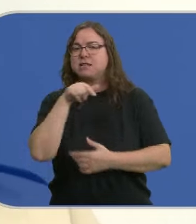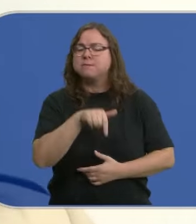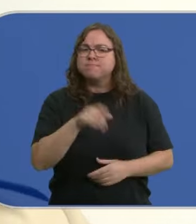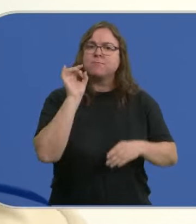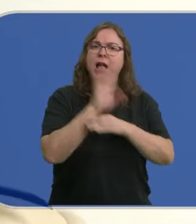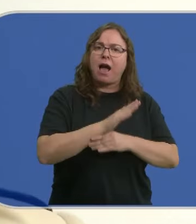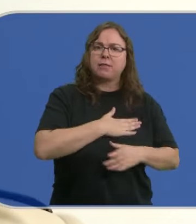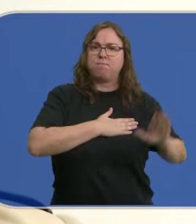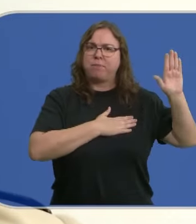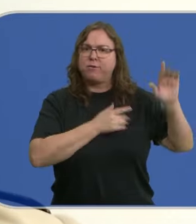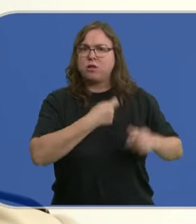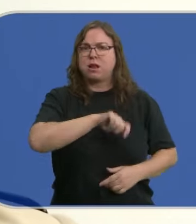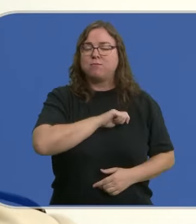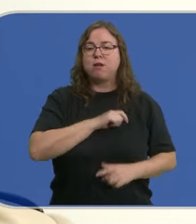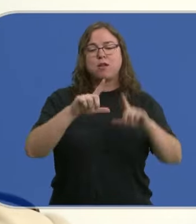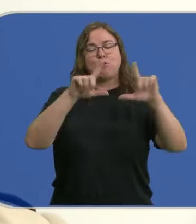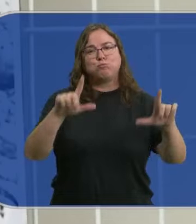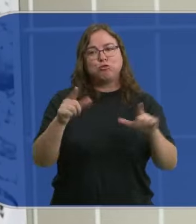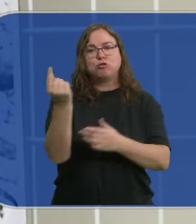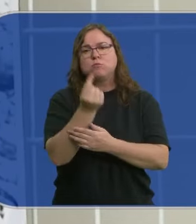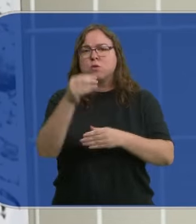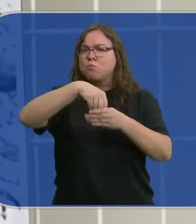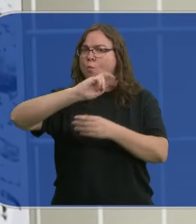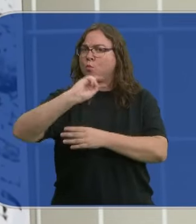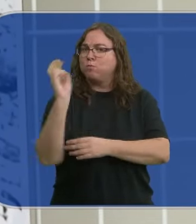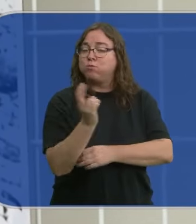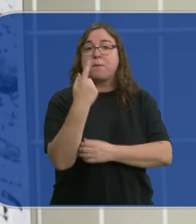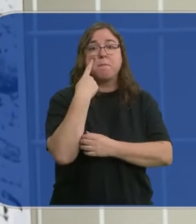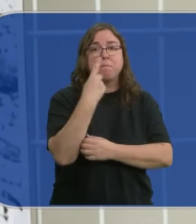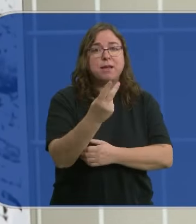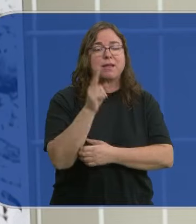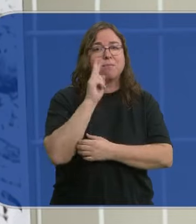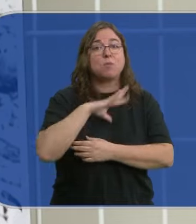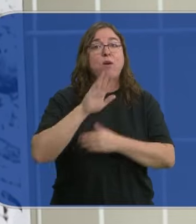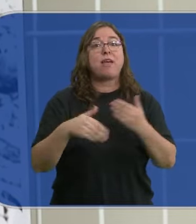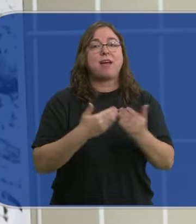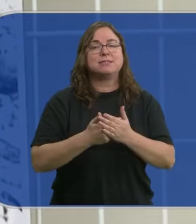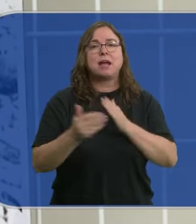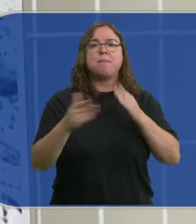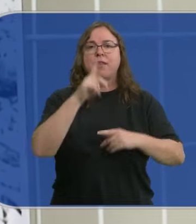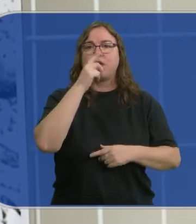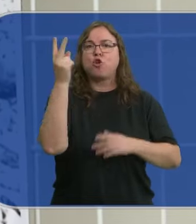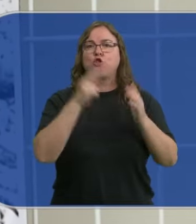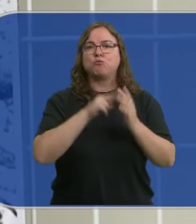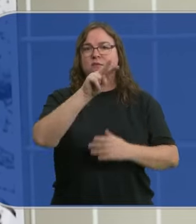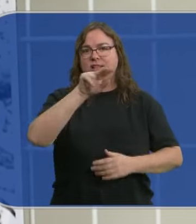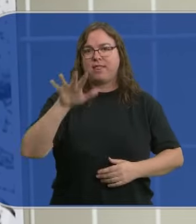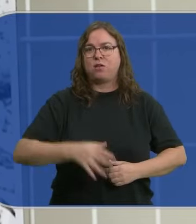incluyen cartas patrióticas, recreaciones o postales, entre otros objetos. Se podrá visitar hasta marzo de 2025.